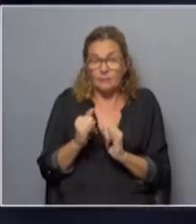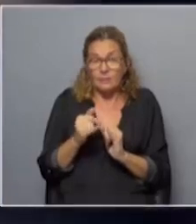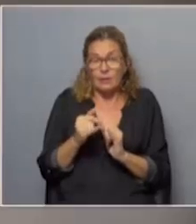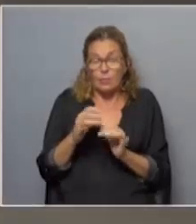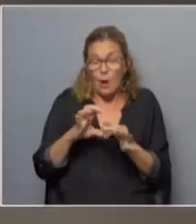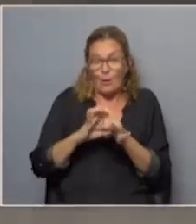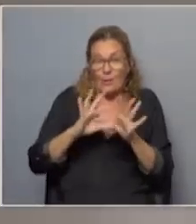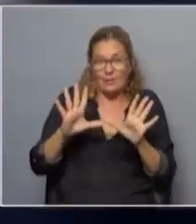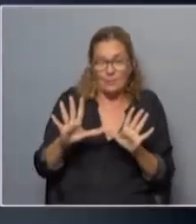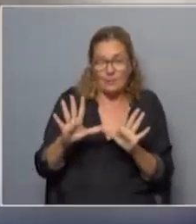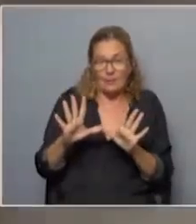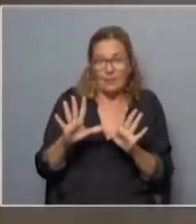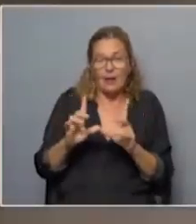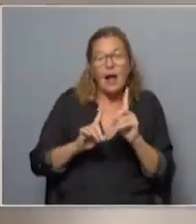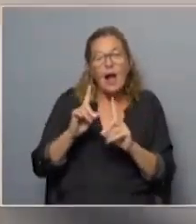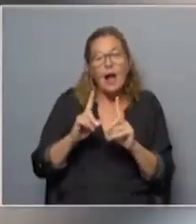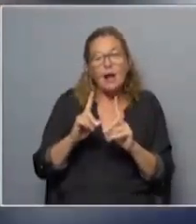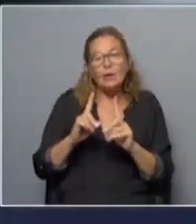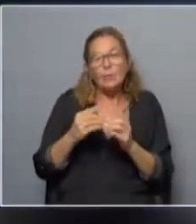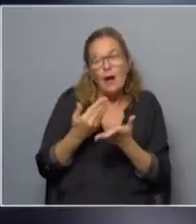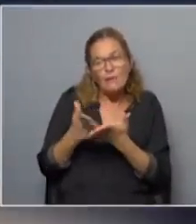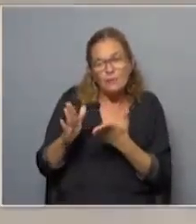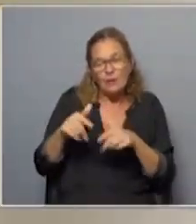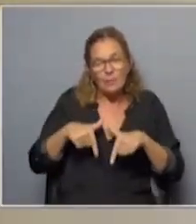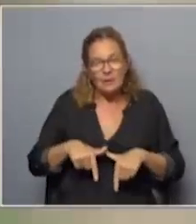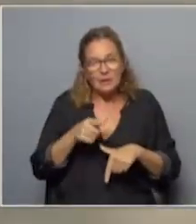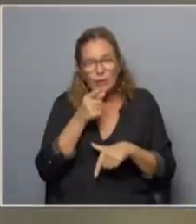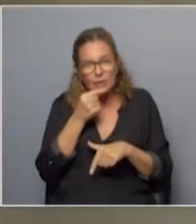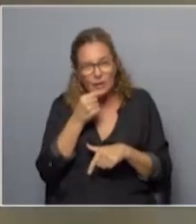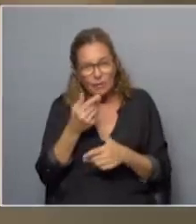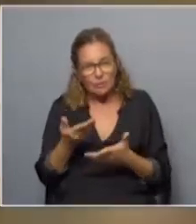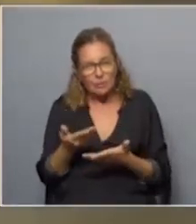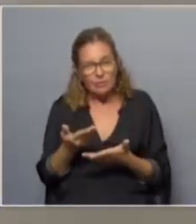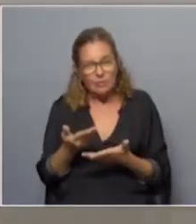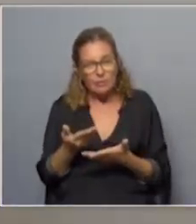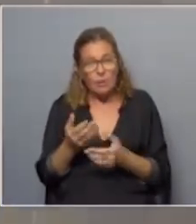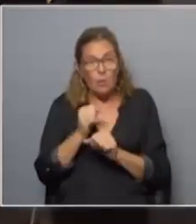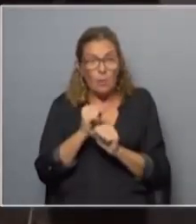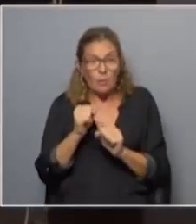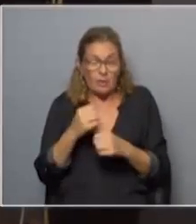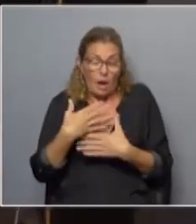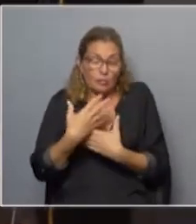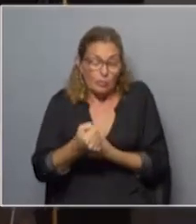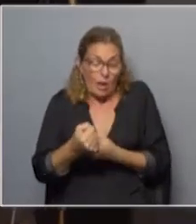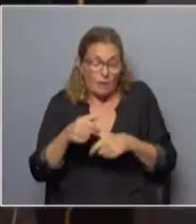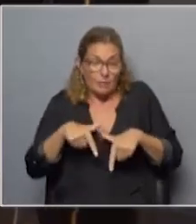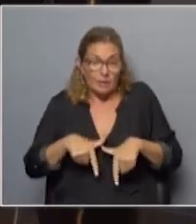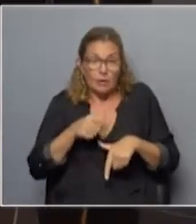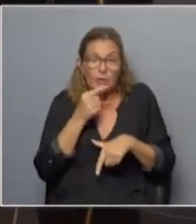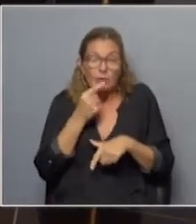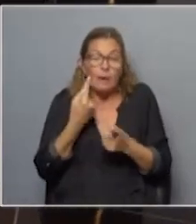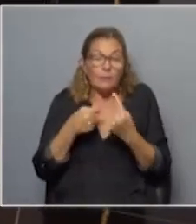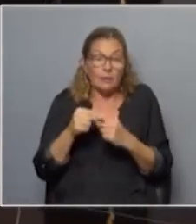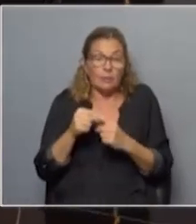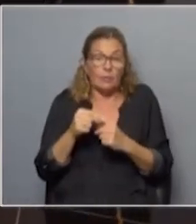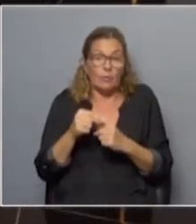independiente. ¿O sea, sería una creación que estaría por fuera del Ministerio del Interior? Puede haber una contribución del Ministerio del Interior pero tiene que